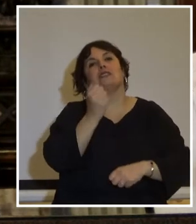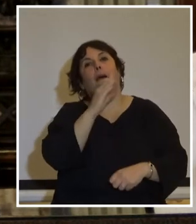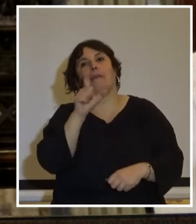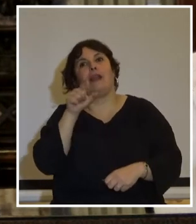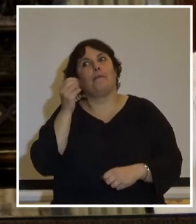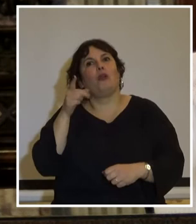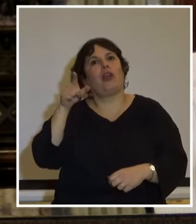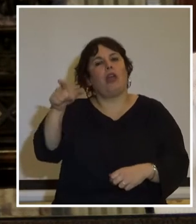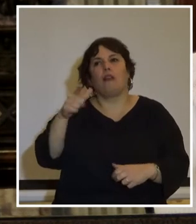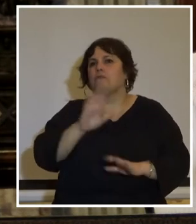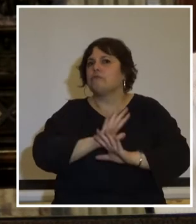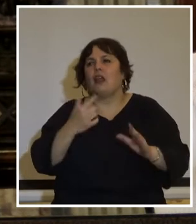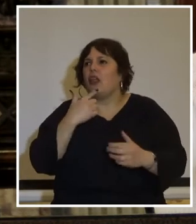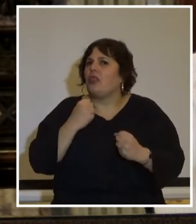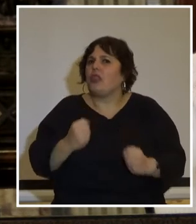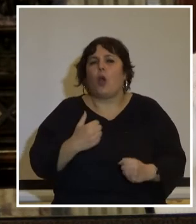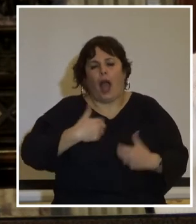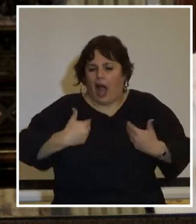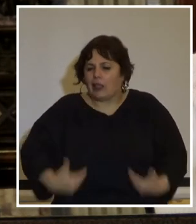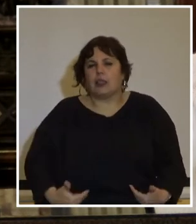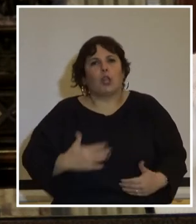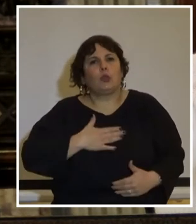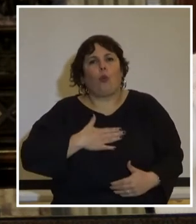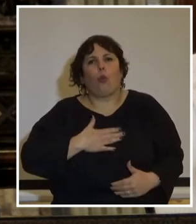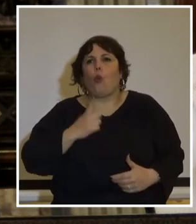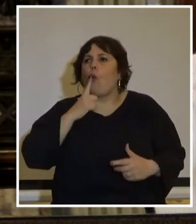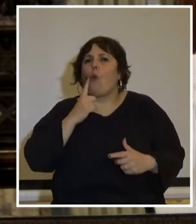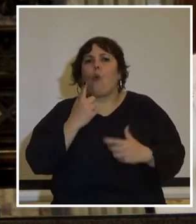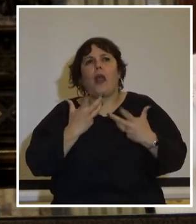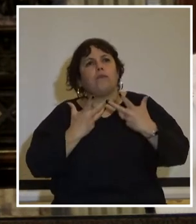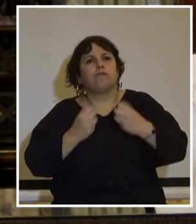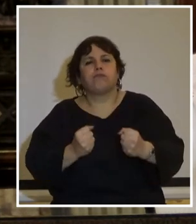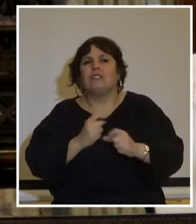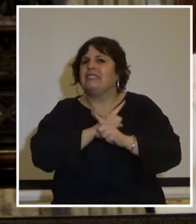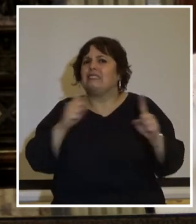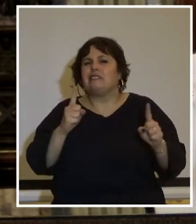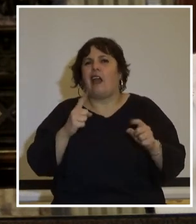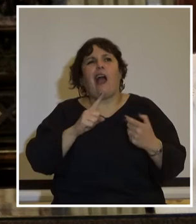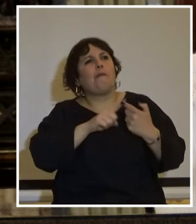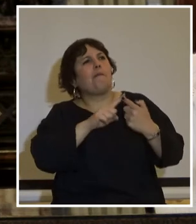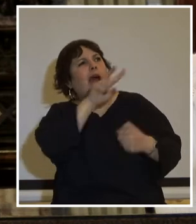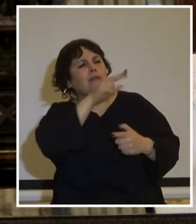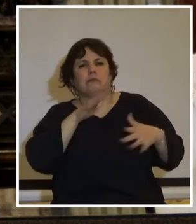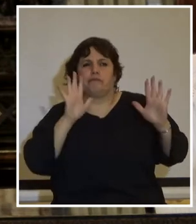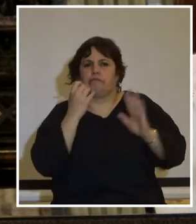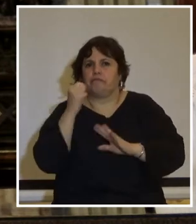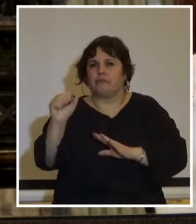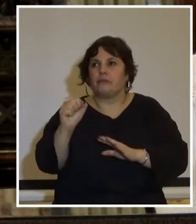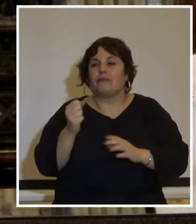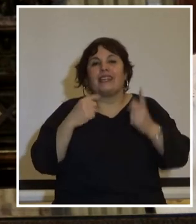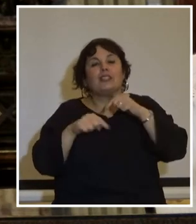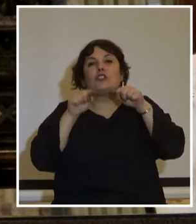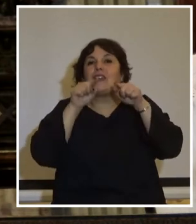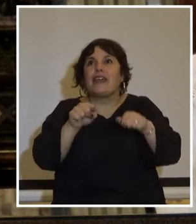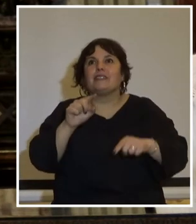afirmó desde su actitud una adhesión irrestricta al pacto constitucional. Y esa es